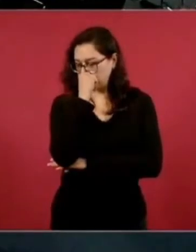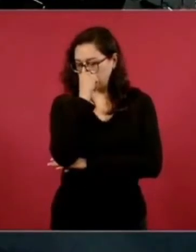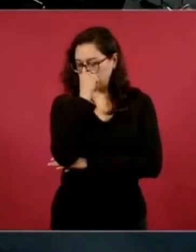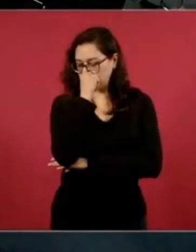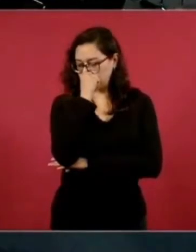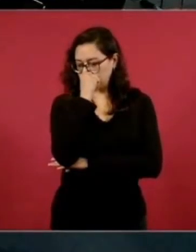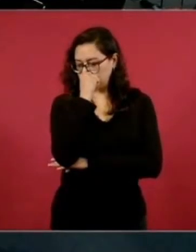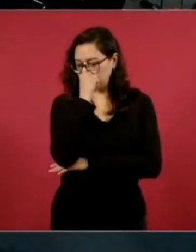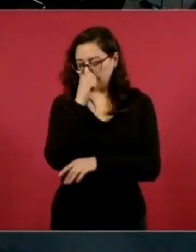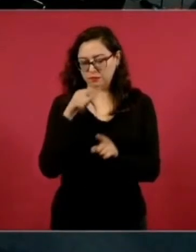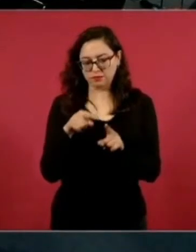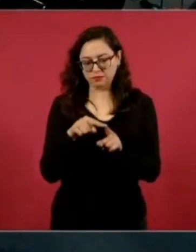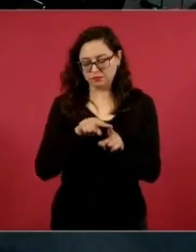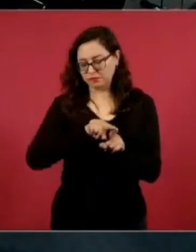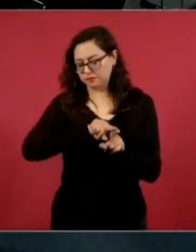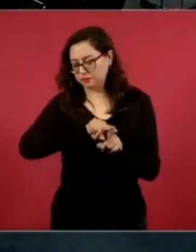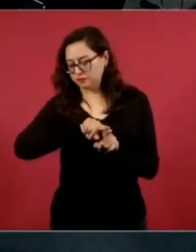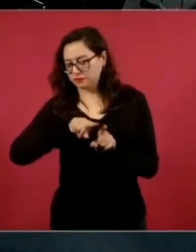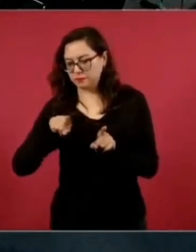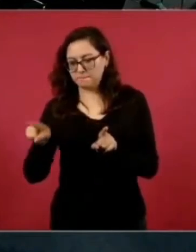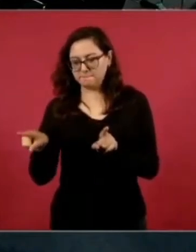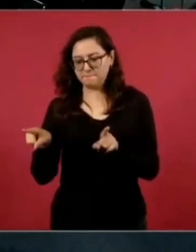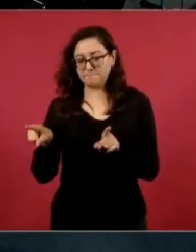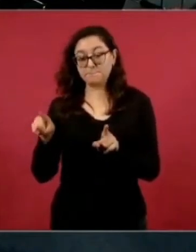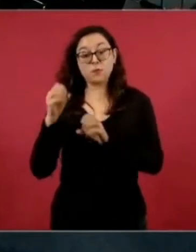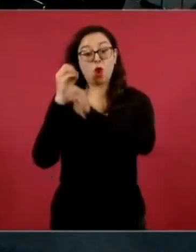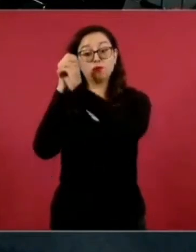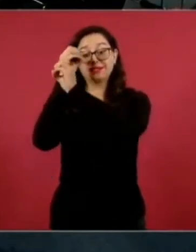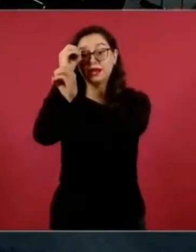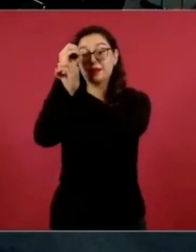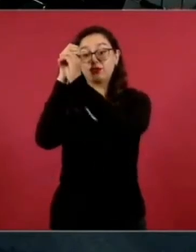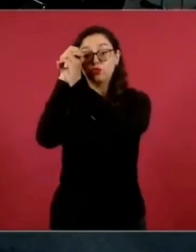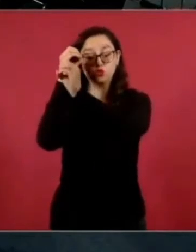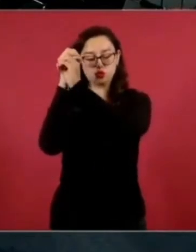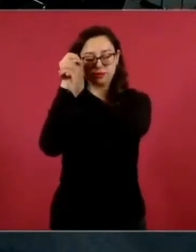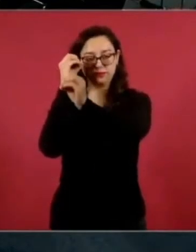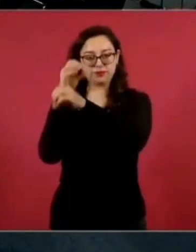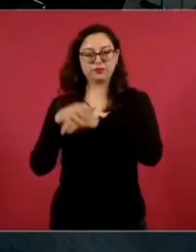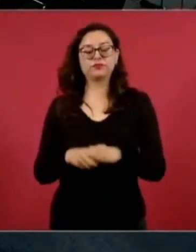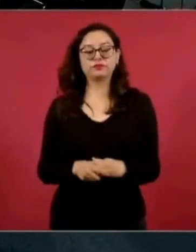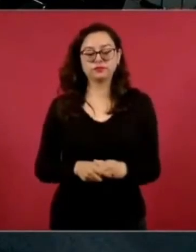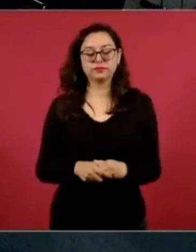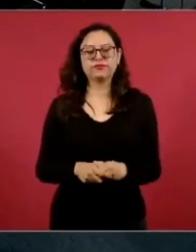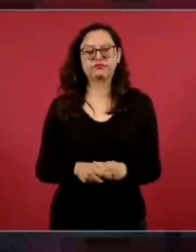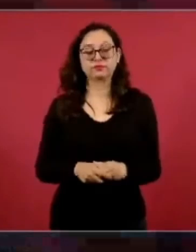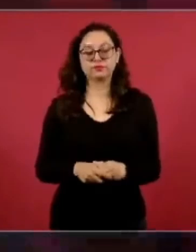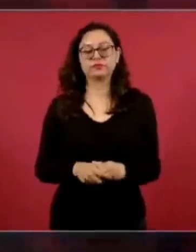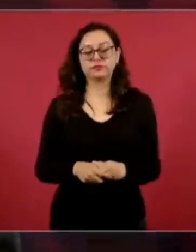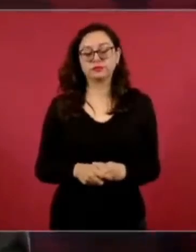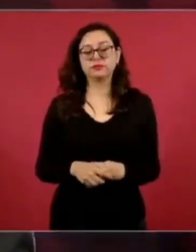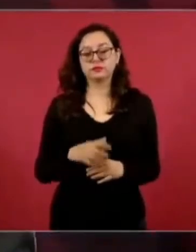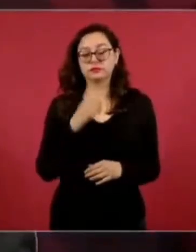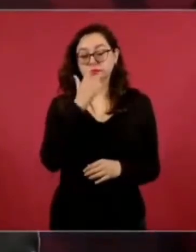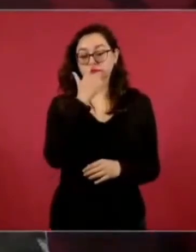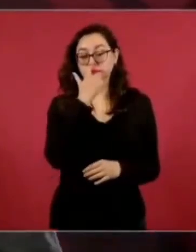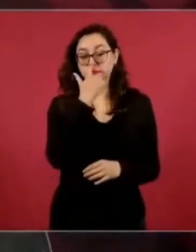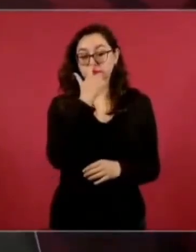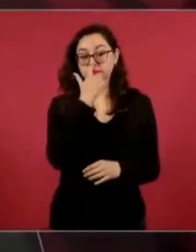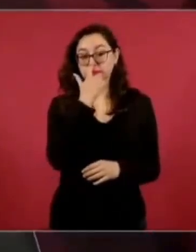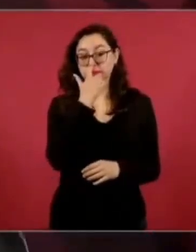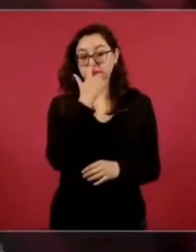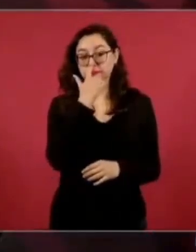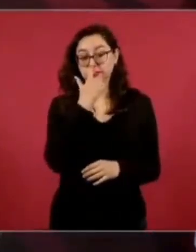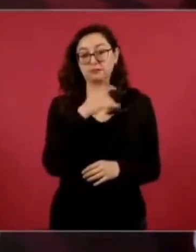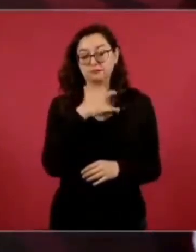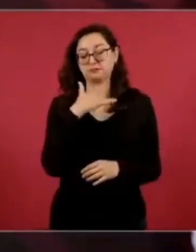Pasando Vasco de Quiroga a observatorio, perdón, va a estar yo